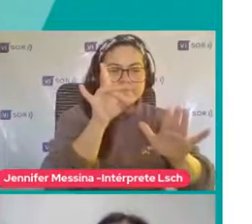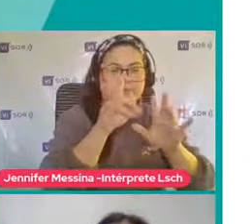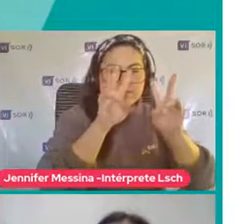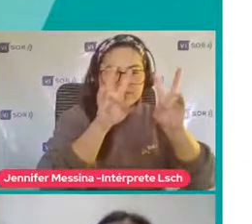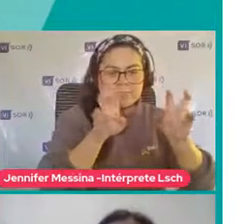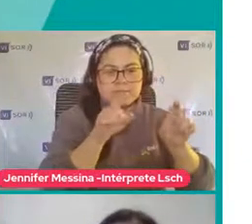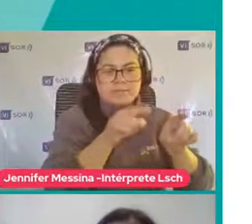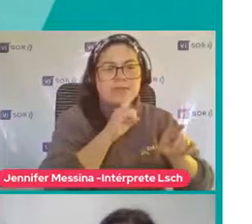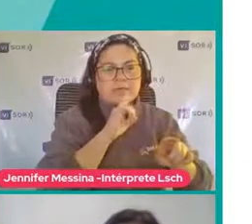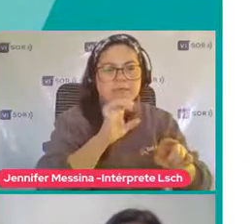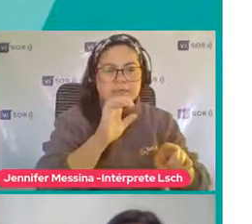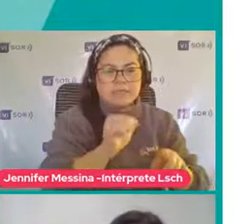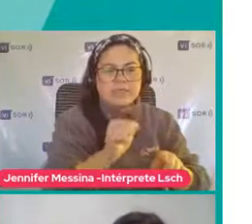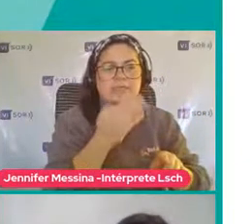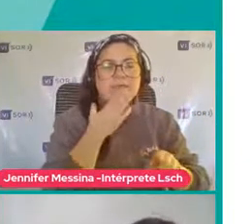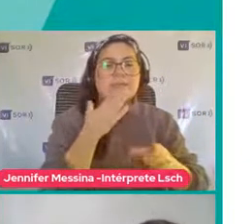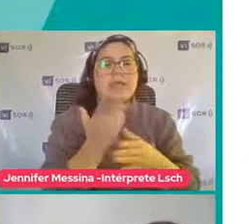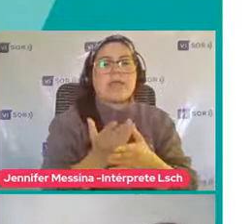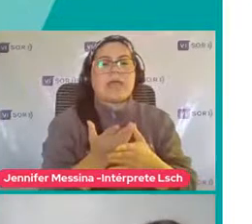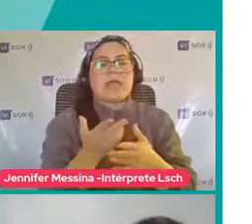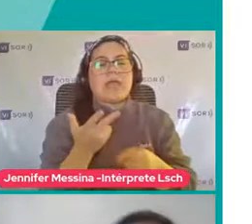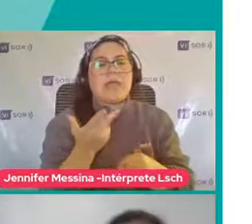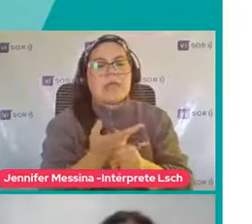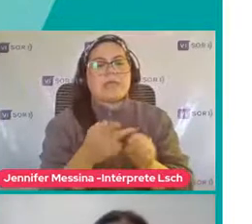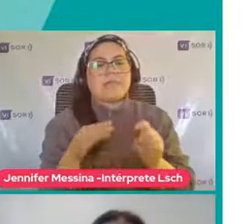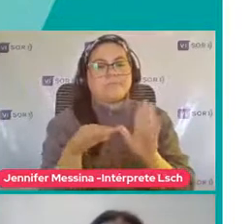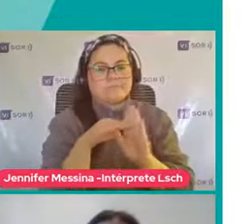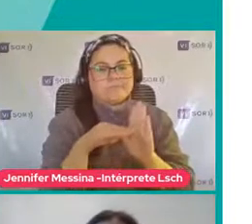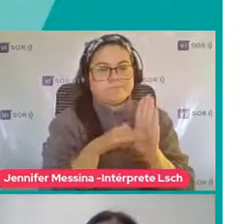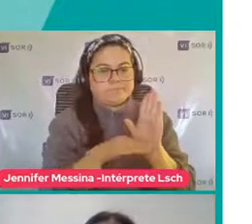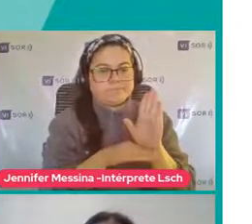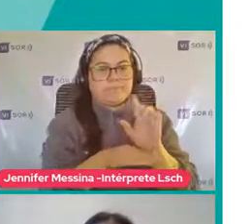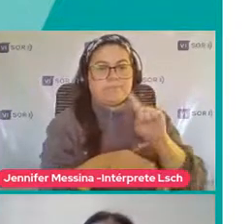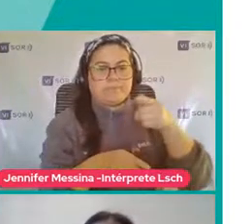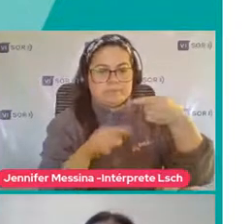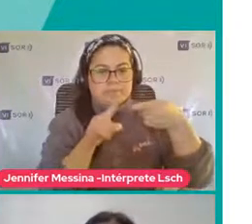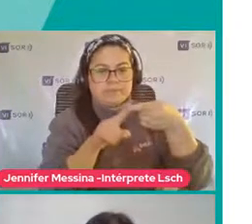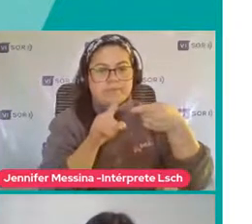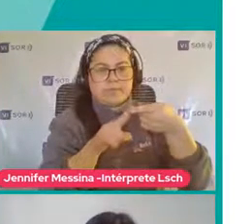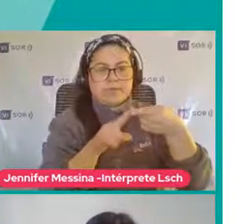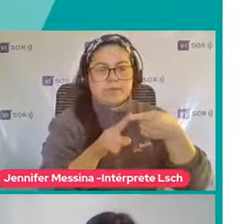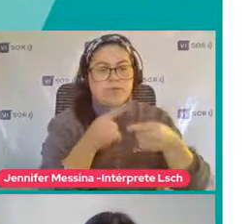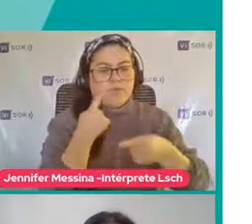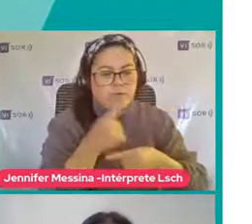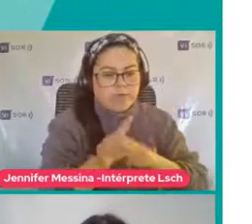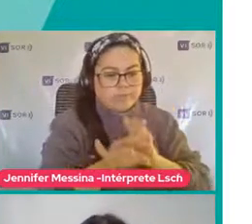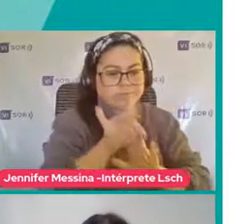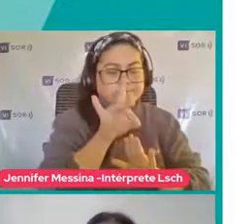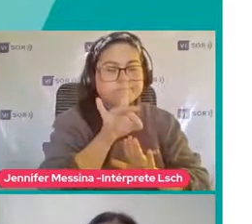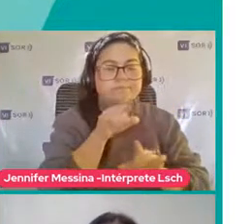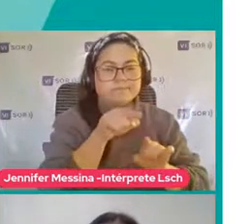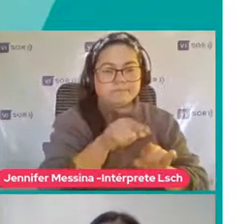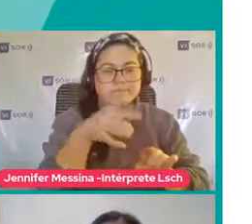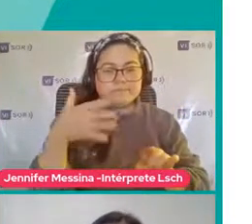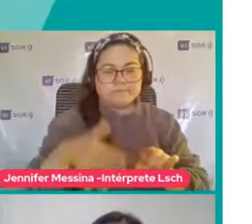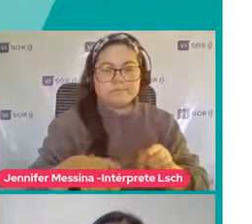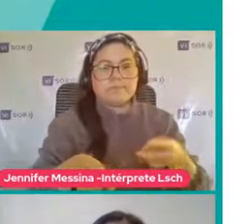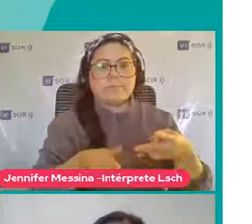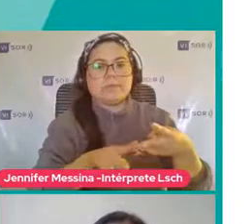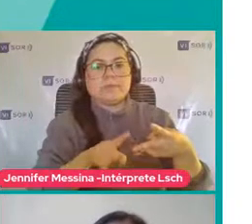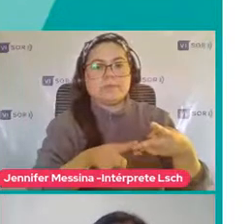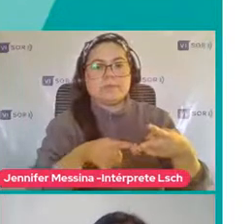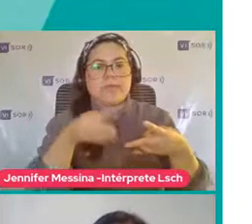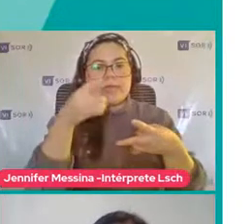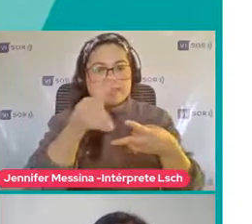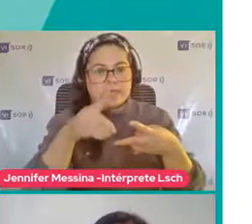Que también Aquí hay pasos ¿Ya? Los pasos son Primero obviamente Hacer esa detección oportuna Luego Un diagnóstico temprano